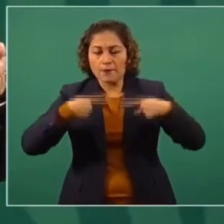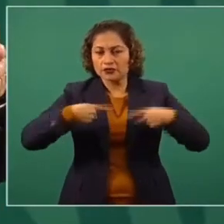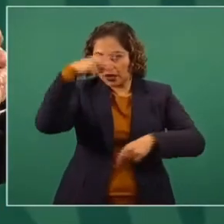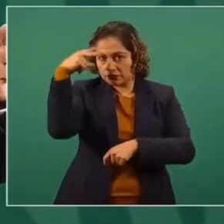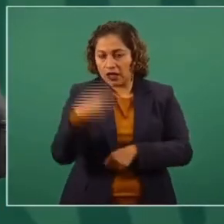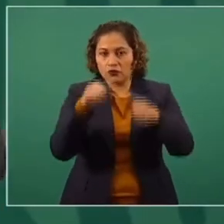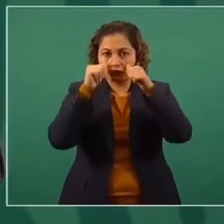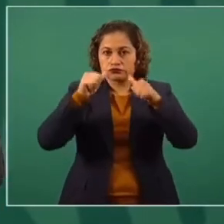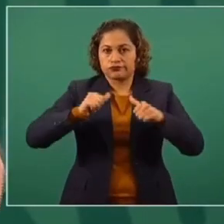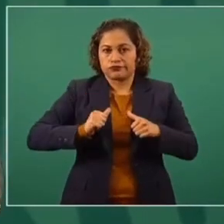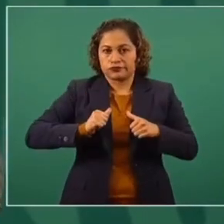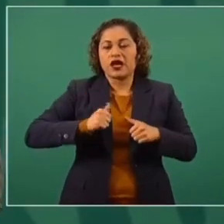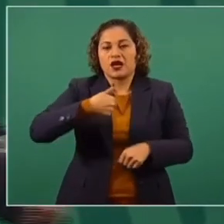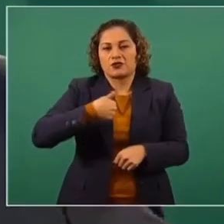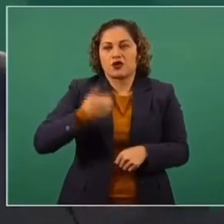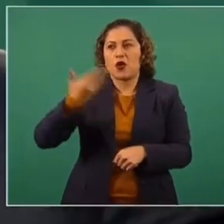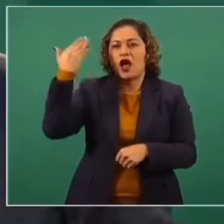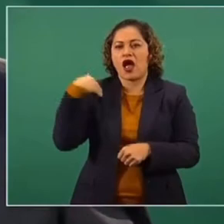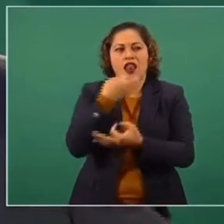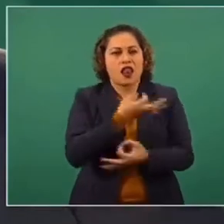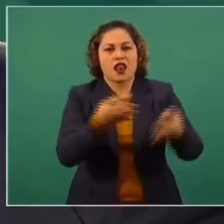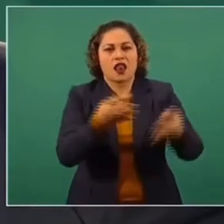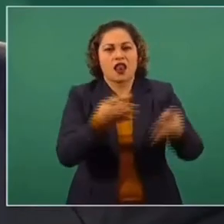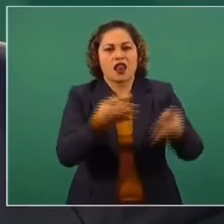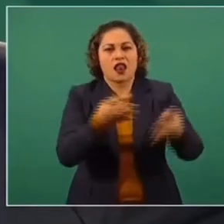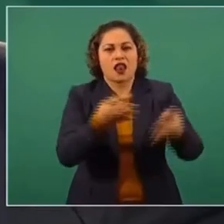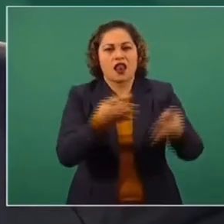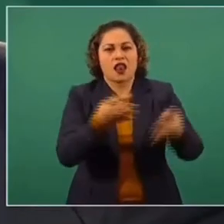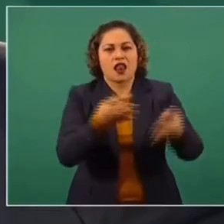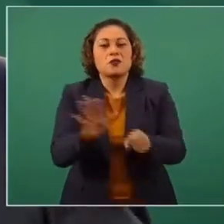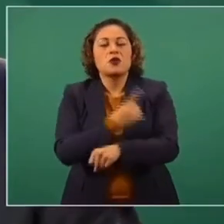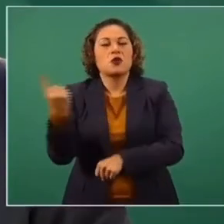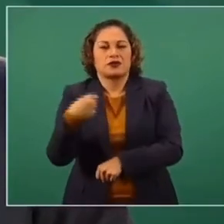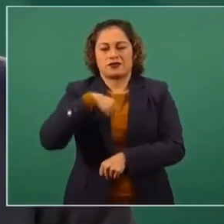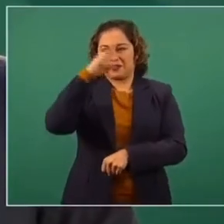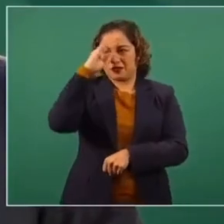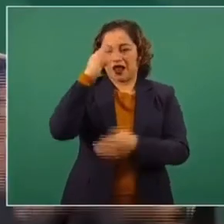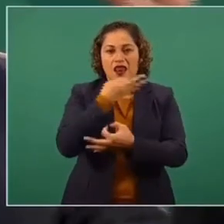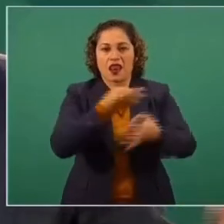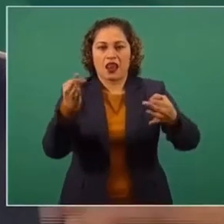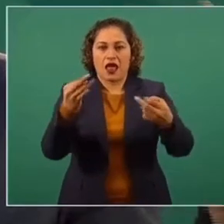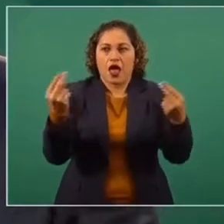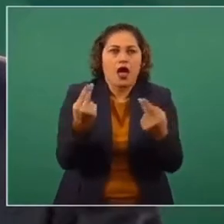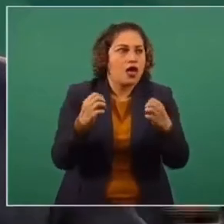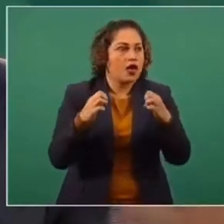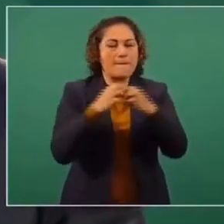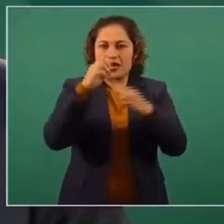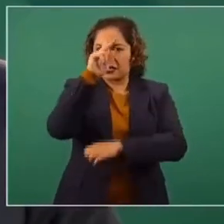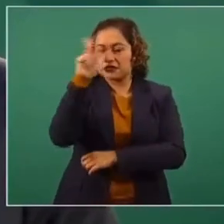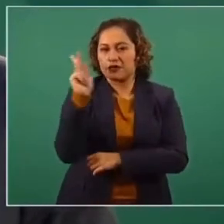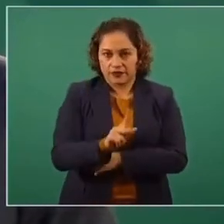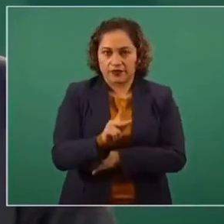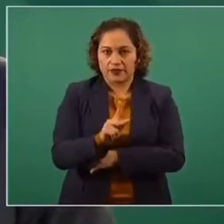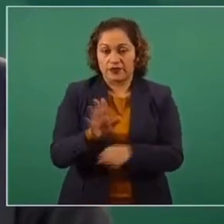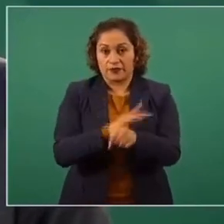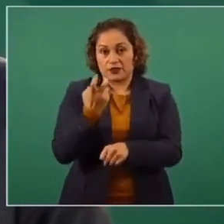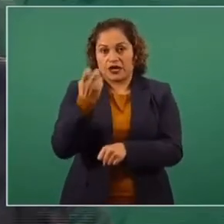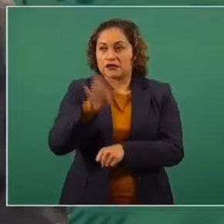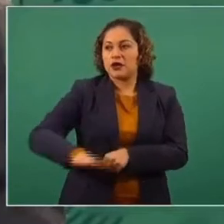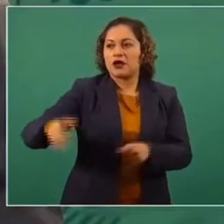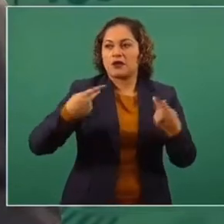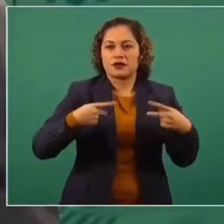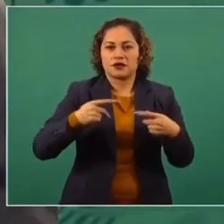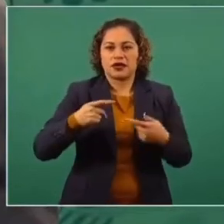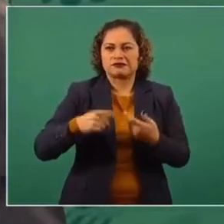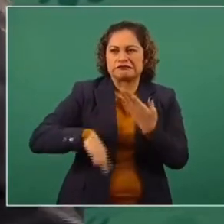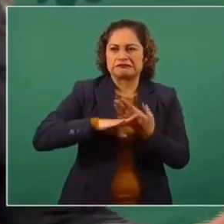hacerlo desde los primeros días porque iba a generarse una alarma mayor que nos iba a ocasionar una situación más complicada.